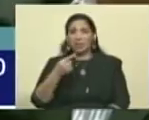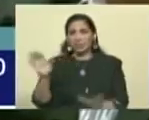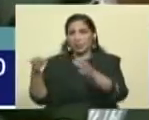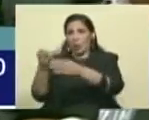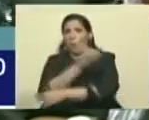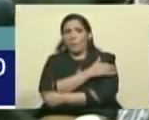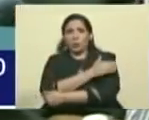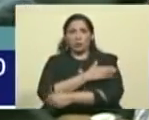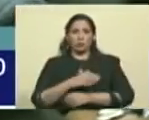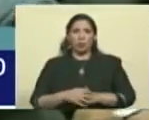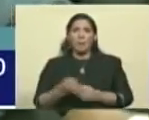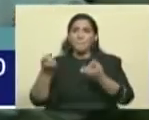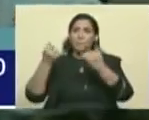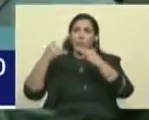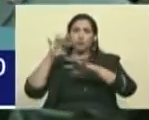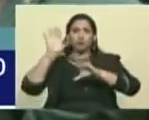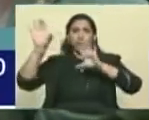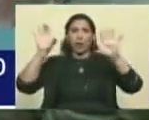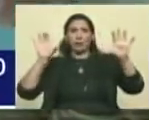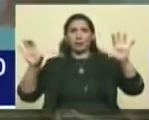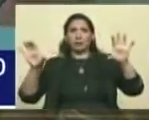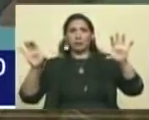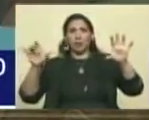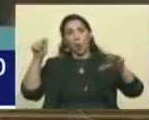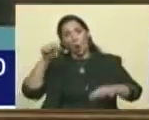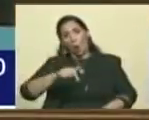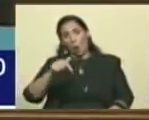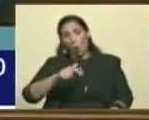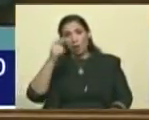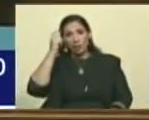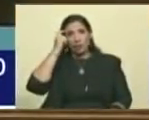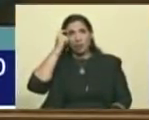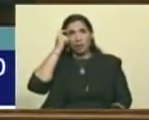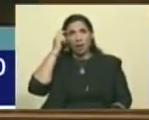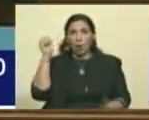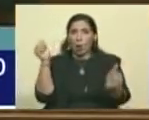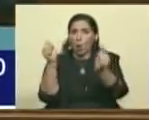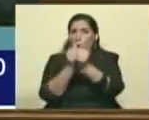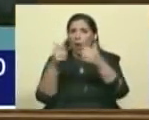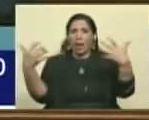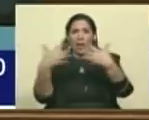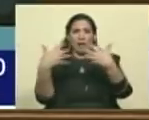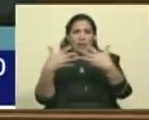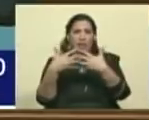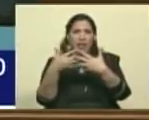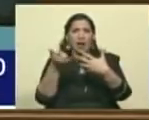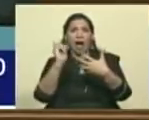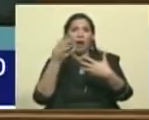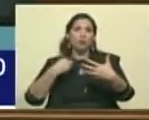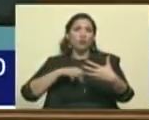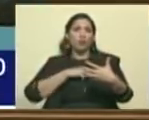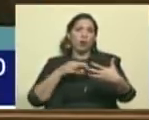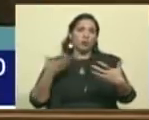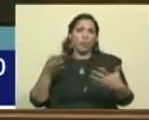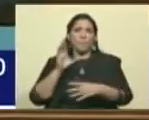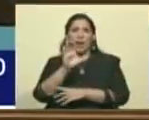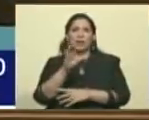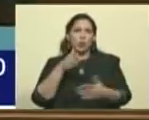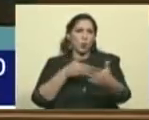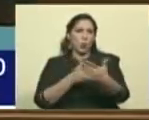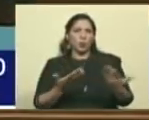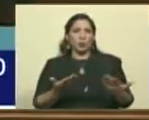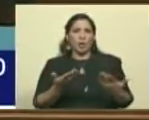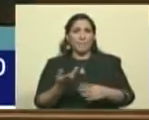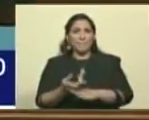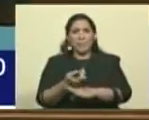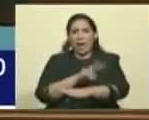Muchos de estos países, hoy día, con la guerra que hay contra nuestro país, están en peores